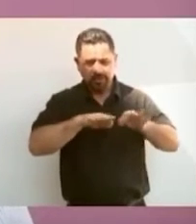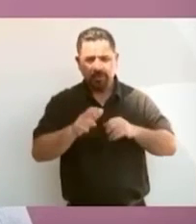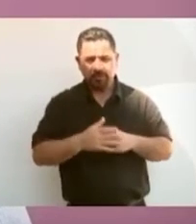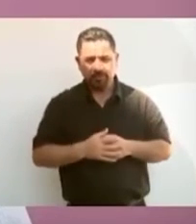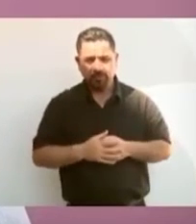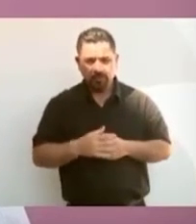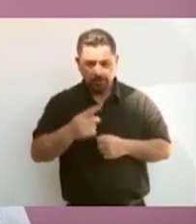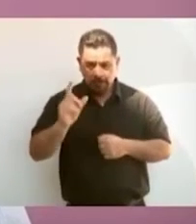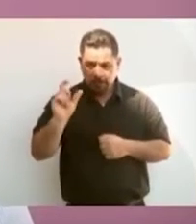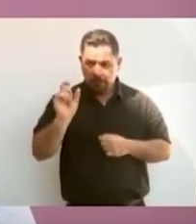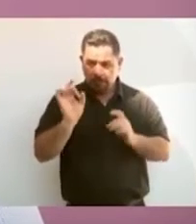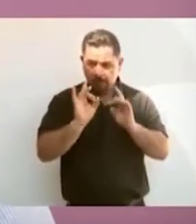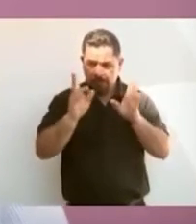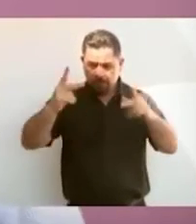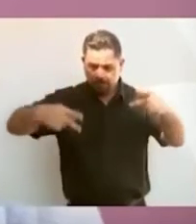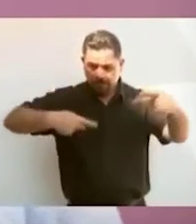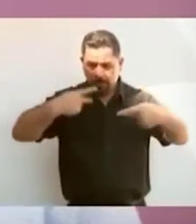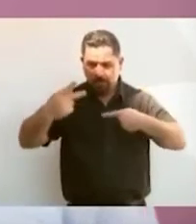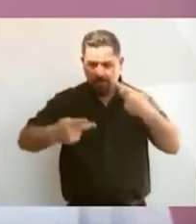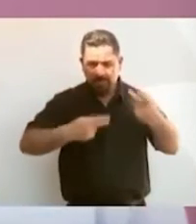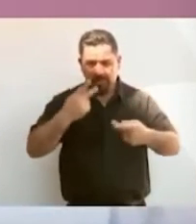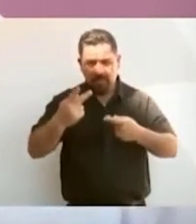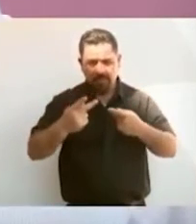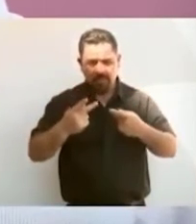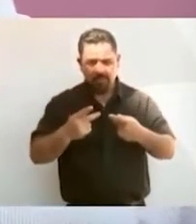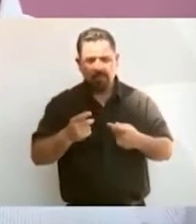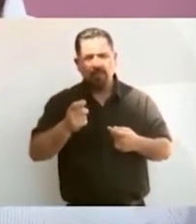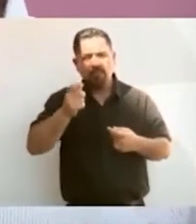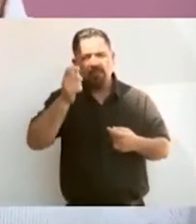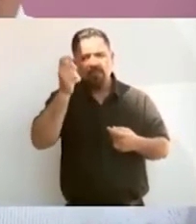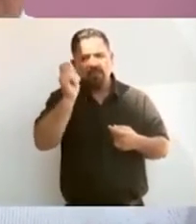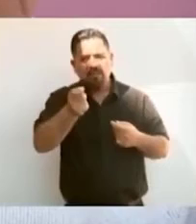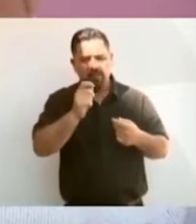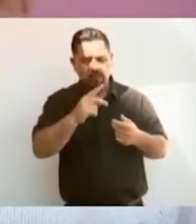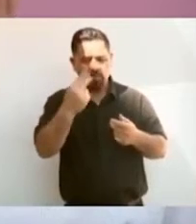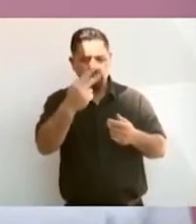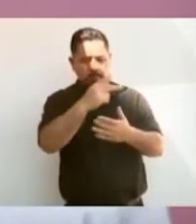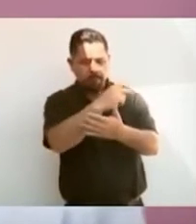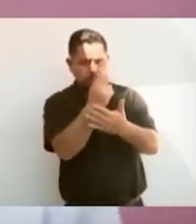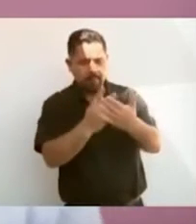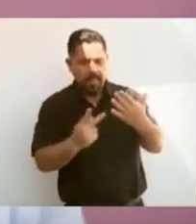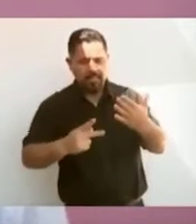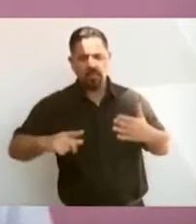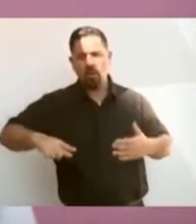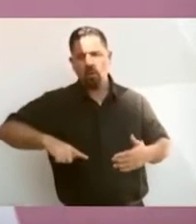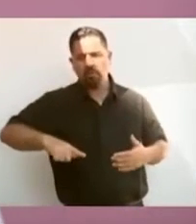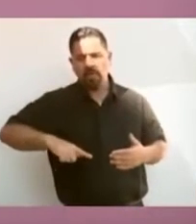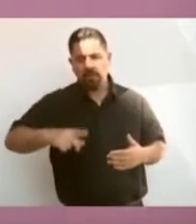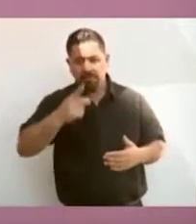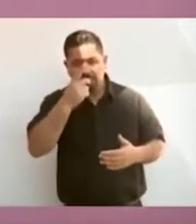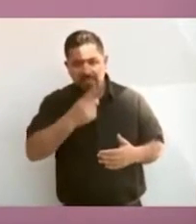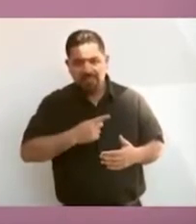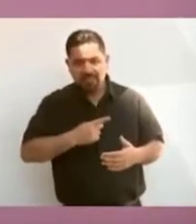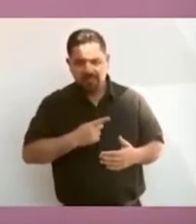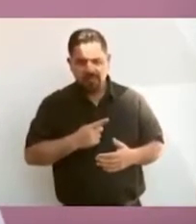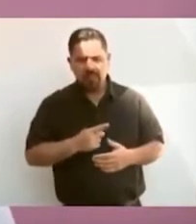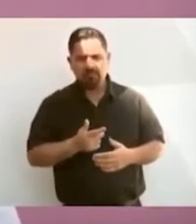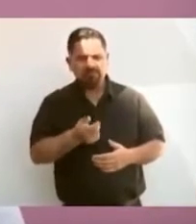me preguntan en qué consiste el plan de gobierno, qué es